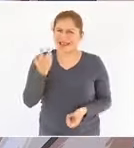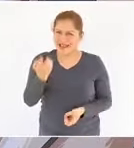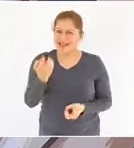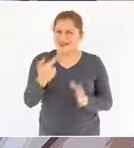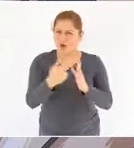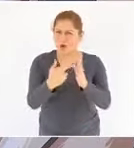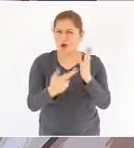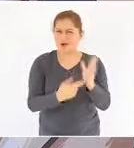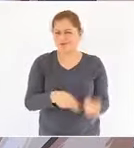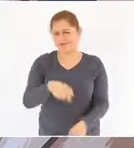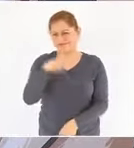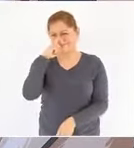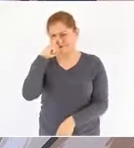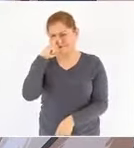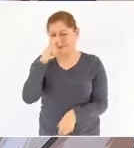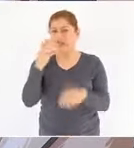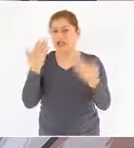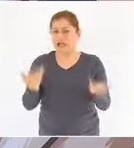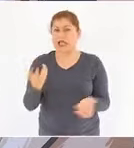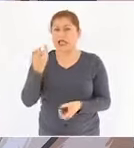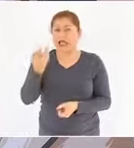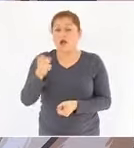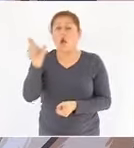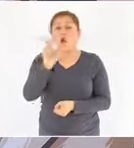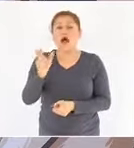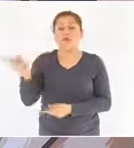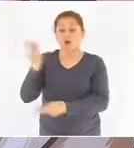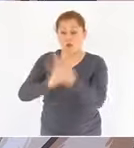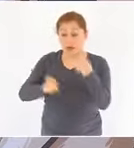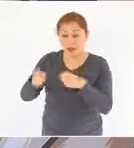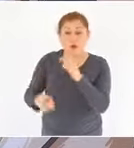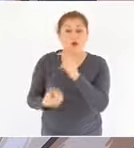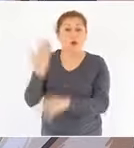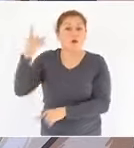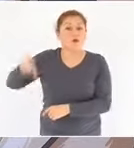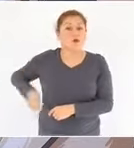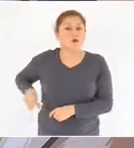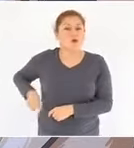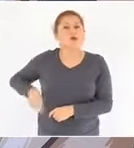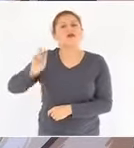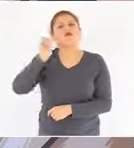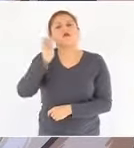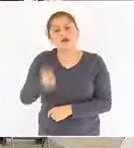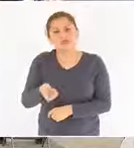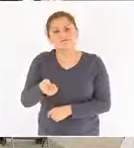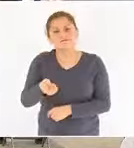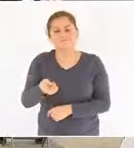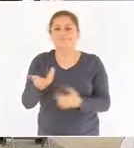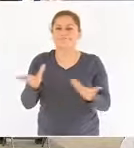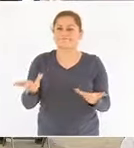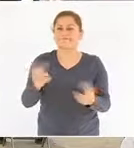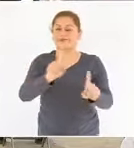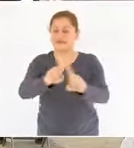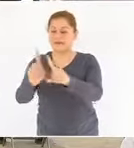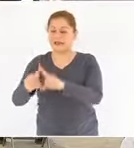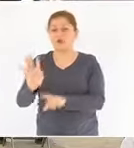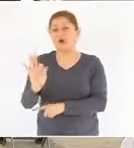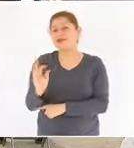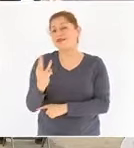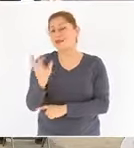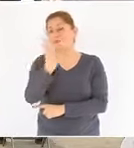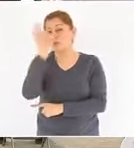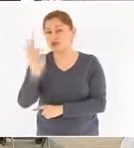implicaba al inicio de esta administración que el 43% de los ingenieros de Pemex